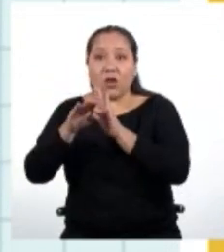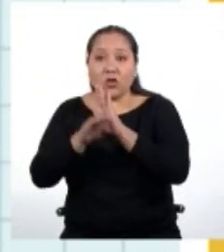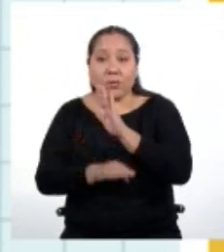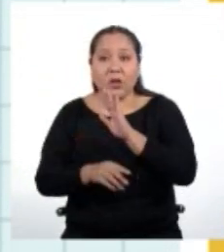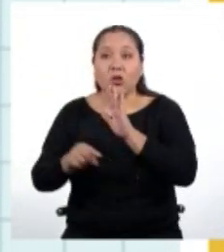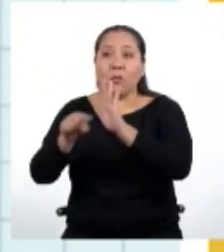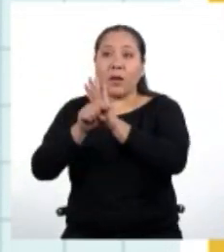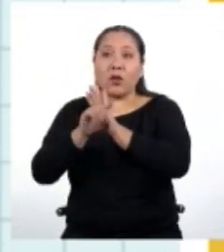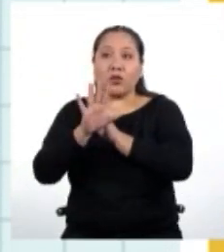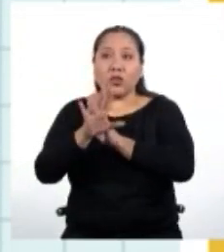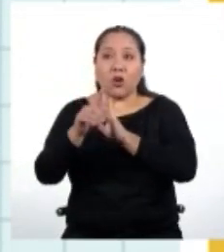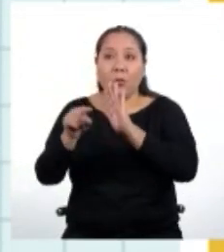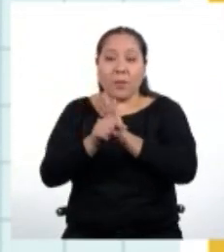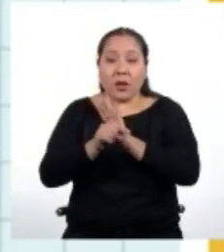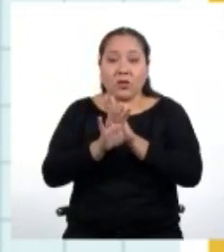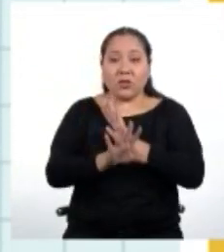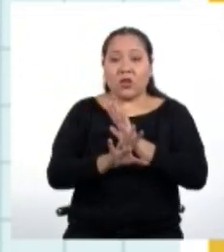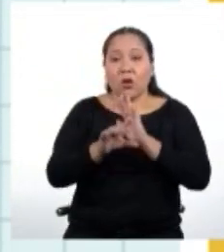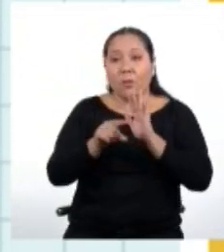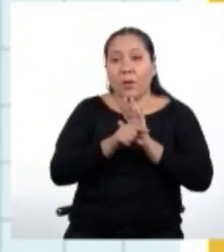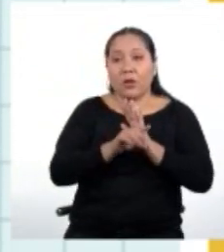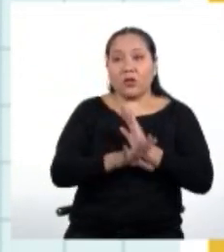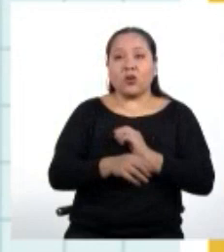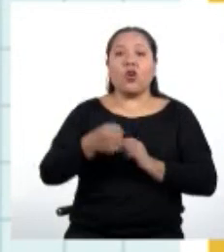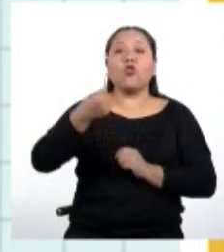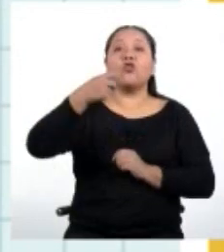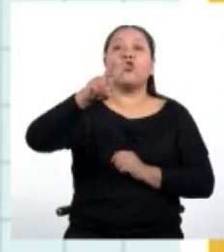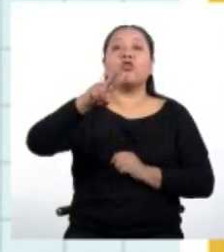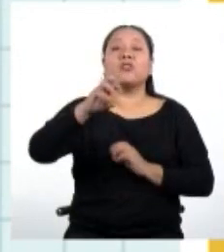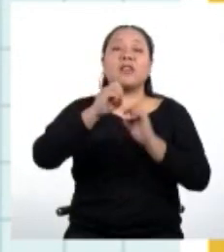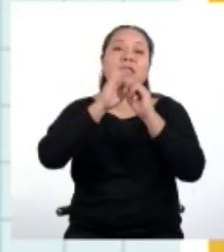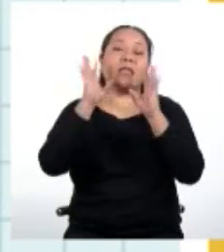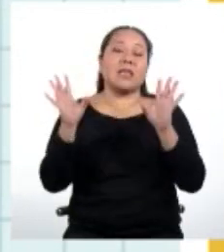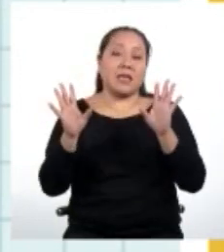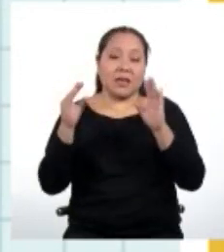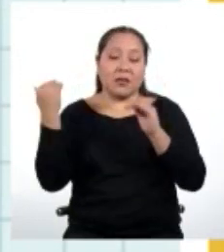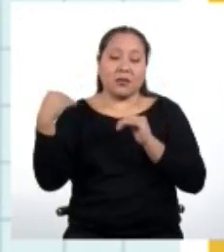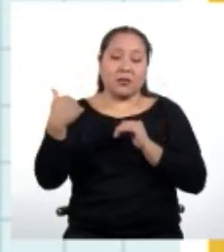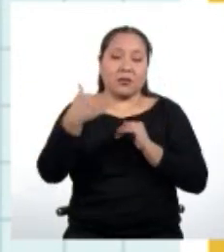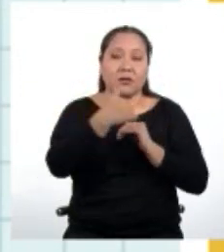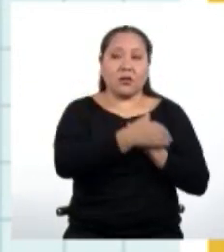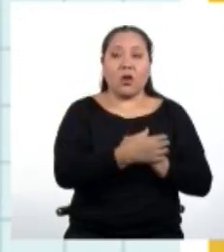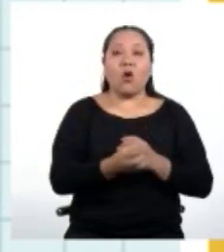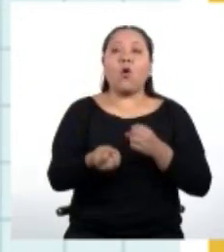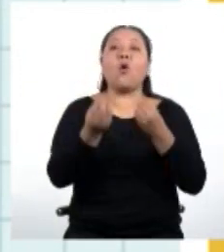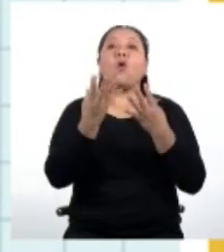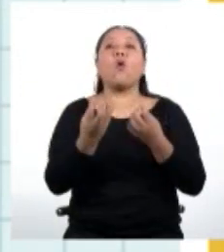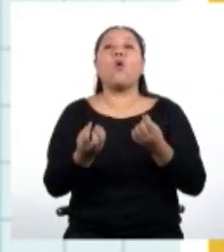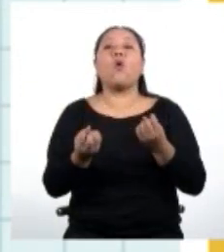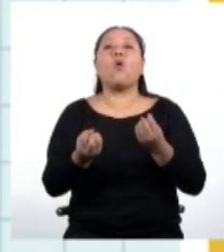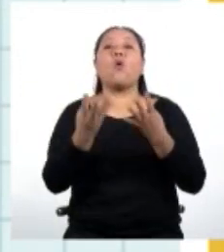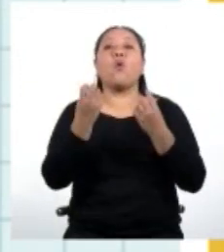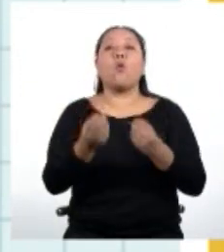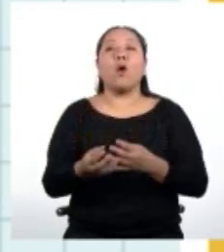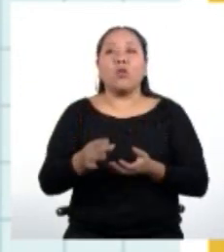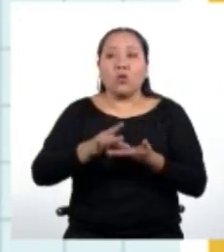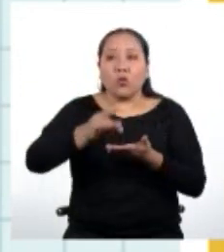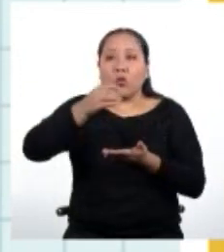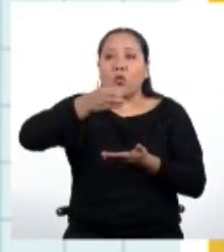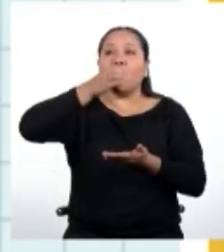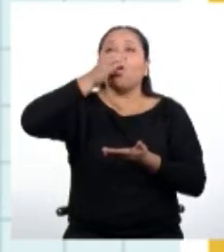los siguientes días. El tratamiento dura 12 días. ¿Cuántos miligramos tiene que tomar el enfermo durante todo el tratamiento?